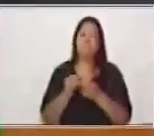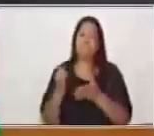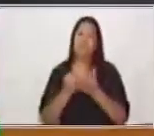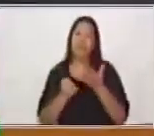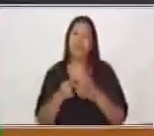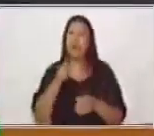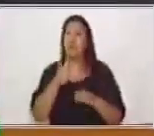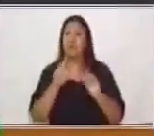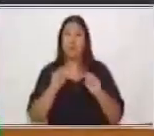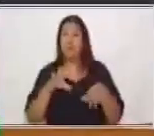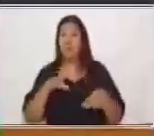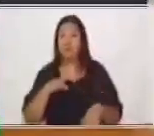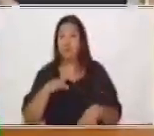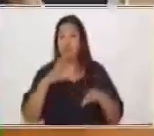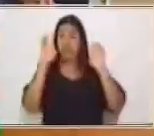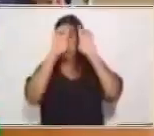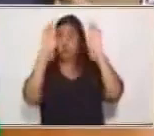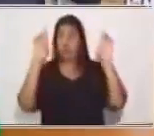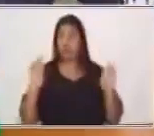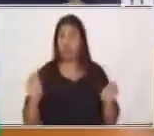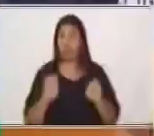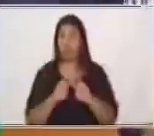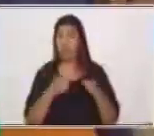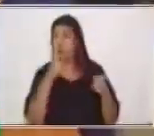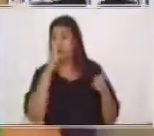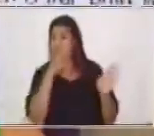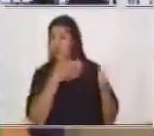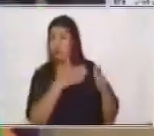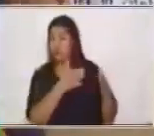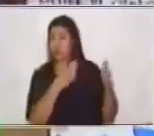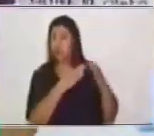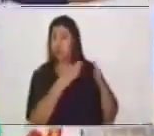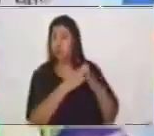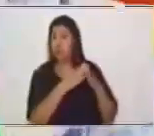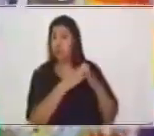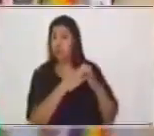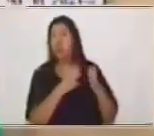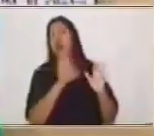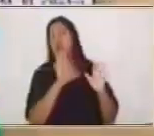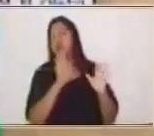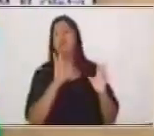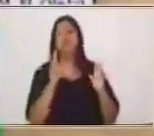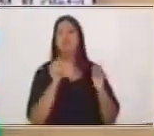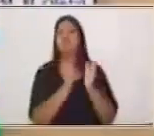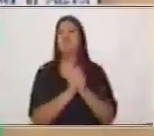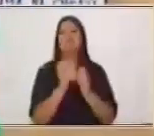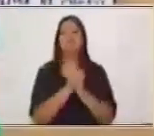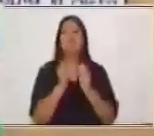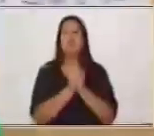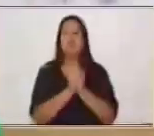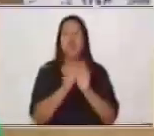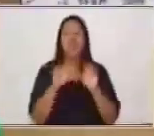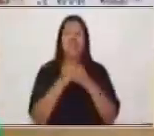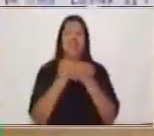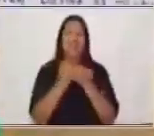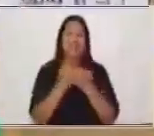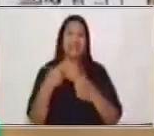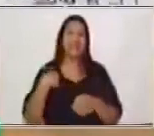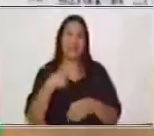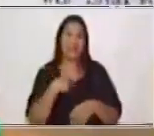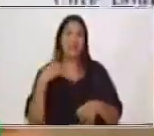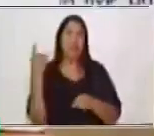pizarra en casa, vamos a utilizar, en este caso, nuestro arco iris de la parte de atrás.